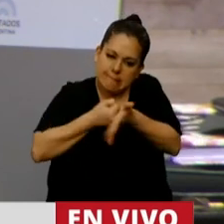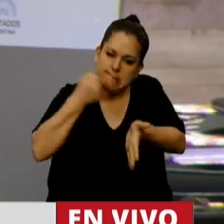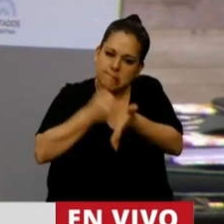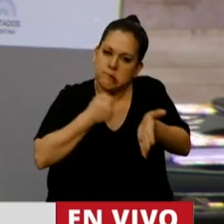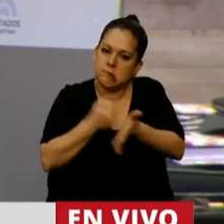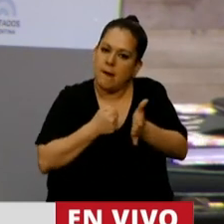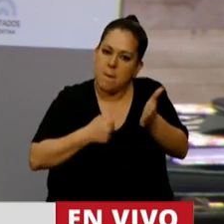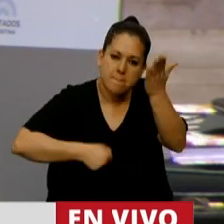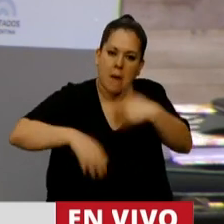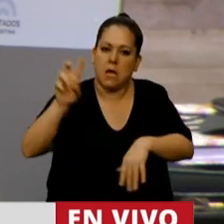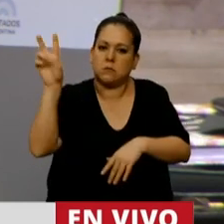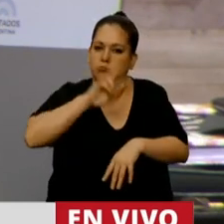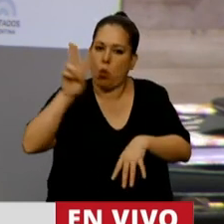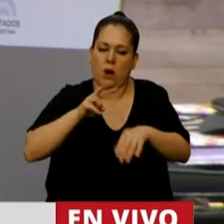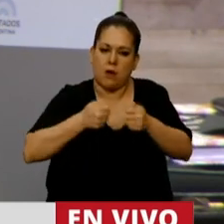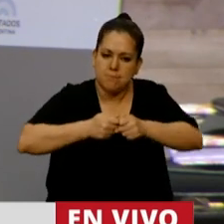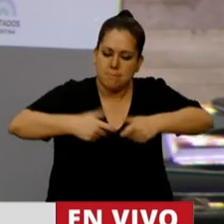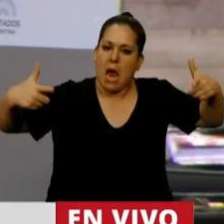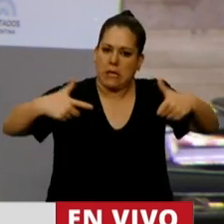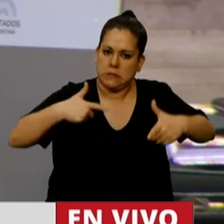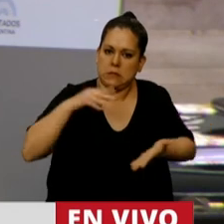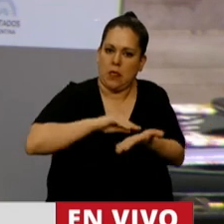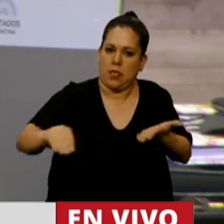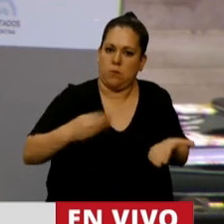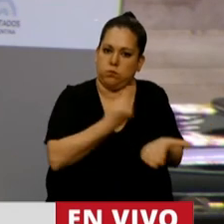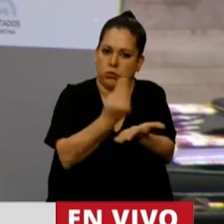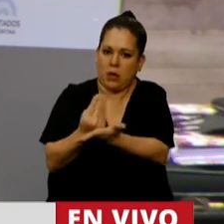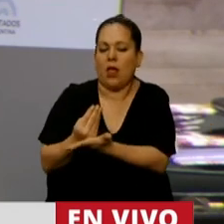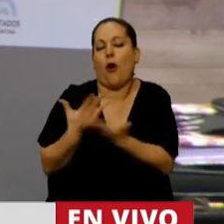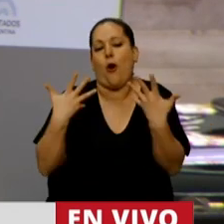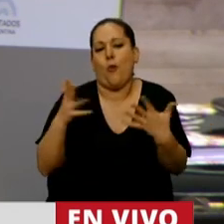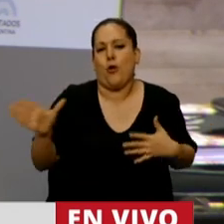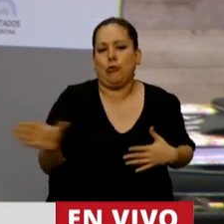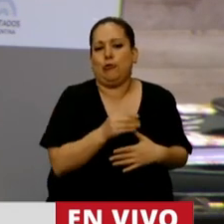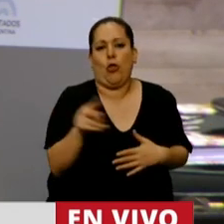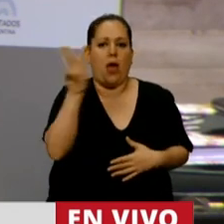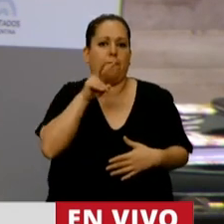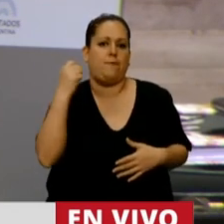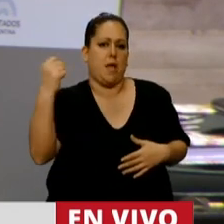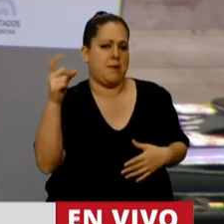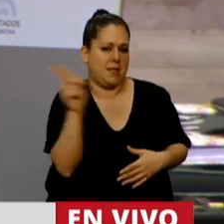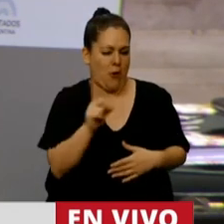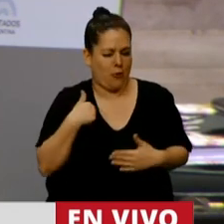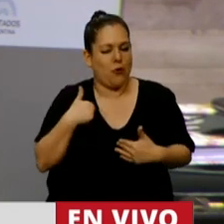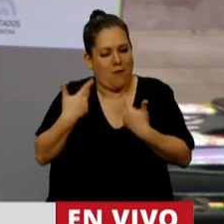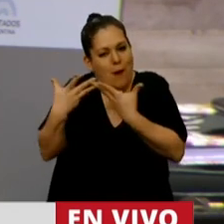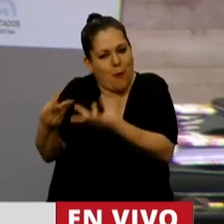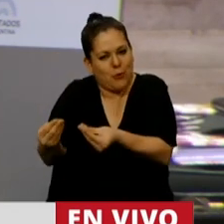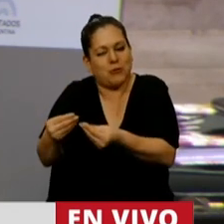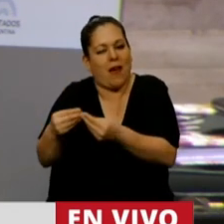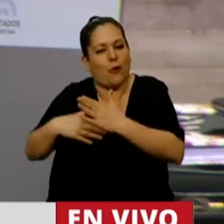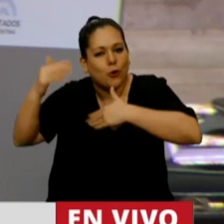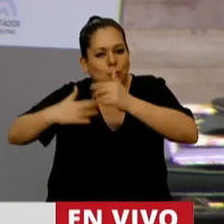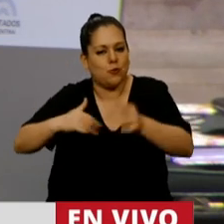este recinto, aunque, bueno, no en principio todas son feministas, vamos a acompañarlas en esa construcción. Pero muy evidente también